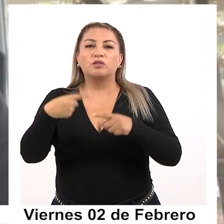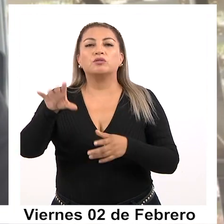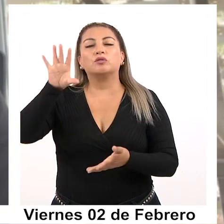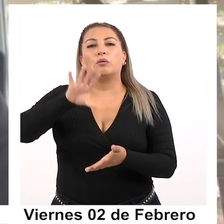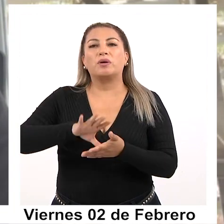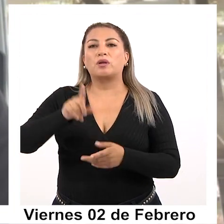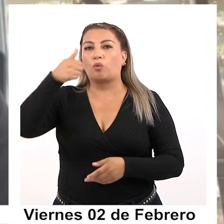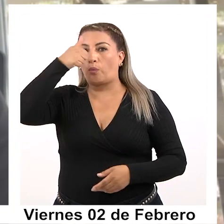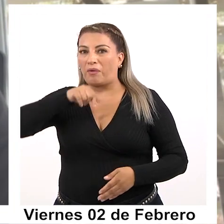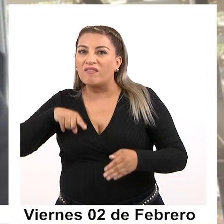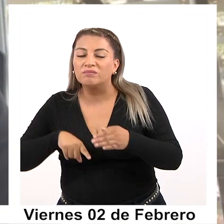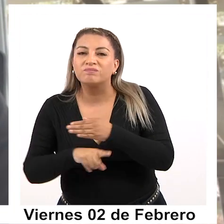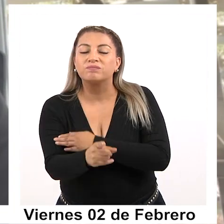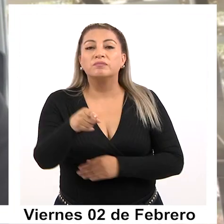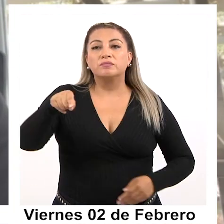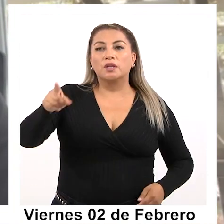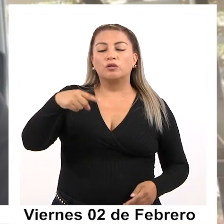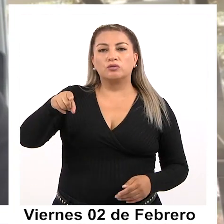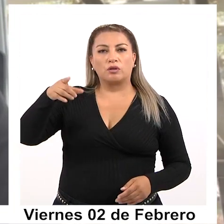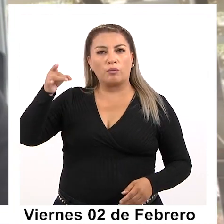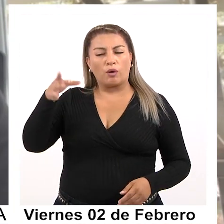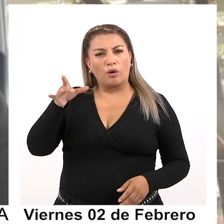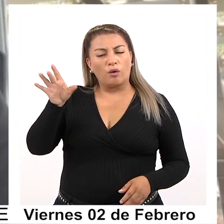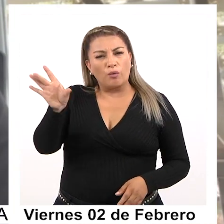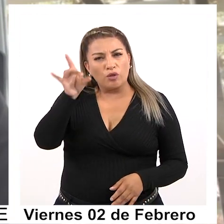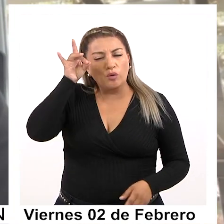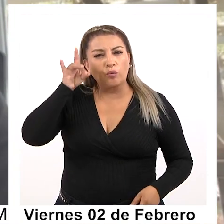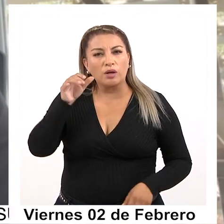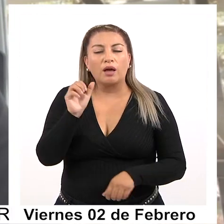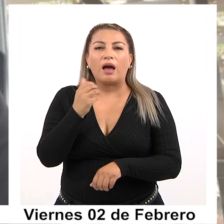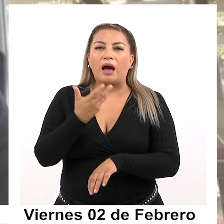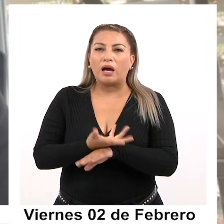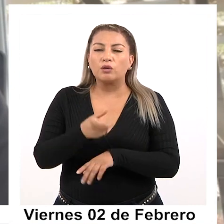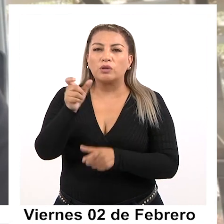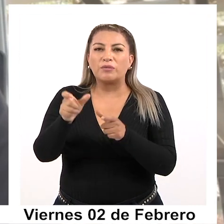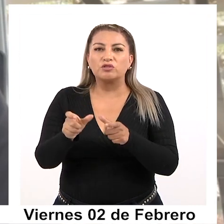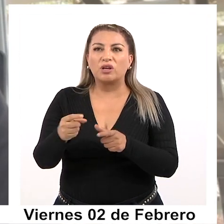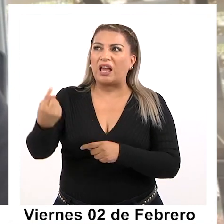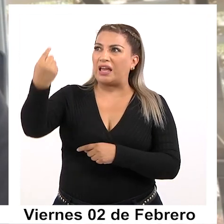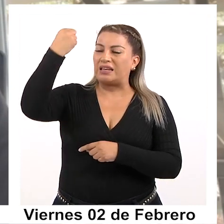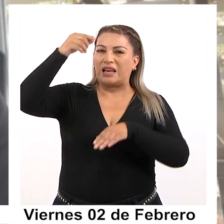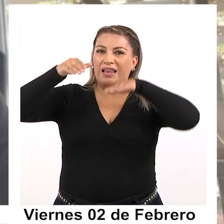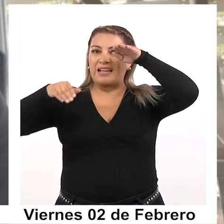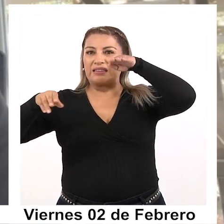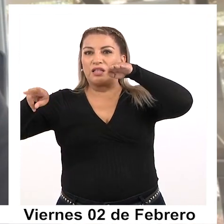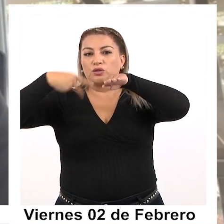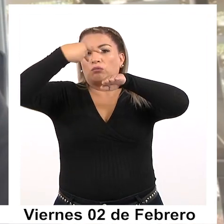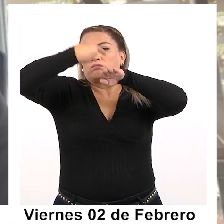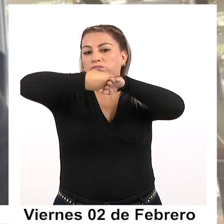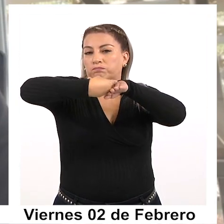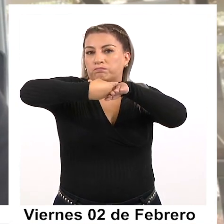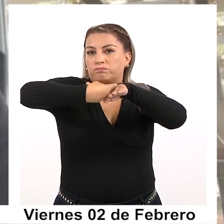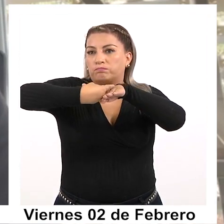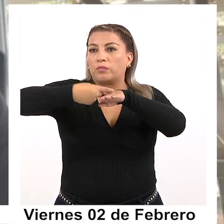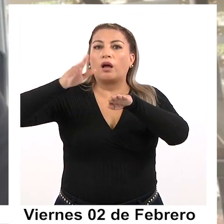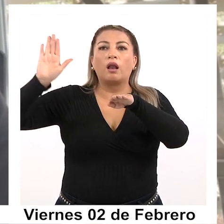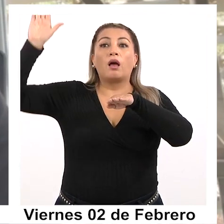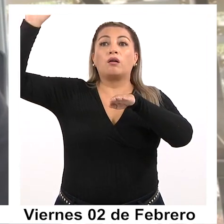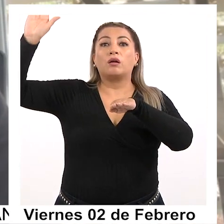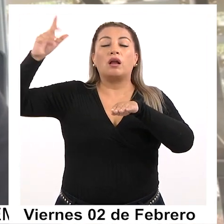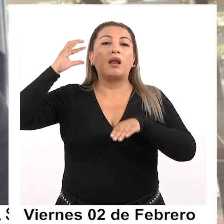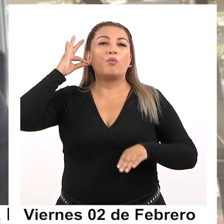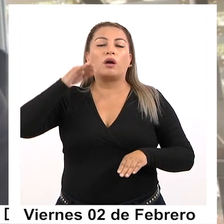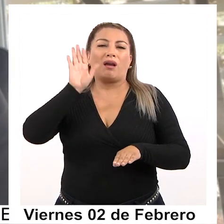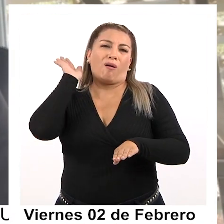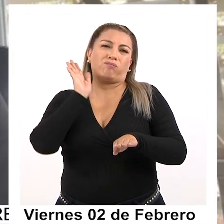ingreso irregular, percatándose que un furgón trasladaba a una persona en el texto, y al intentar fiscalizar a la conductora, huyó del